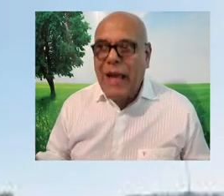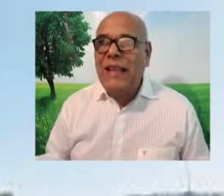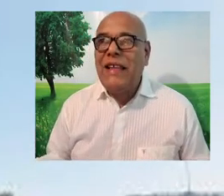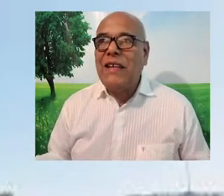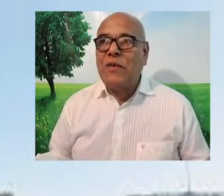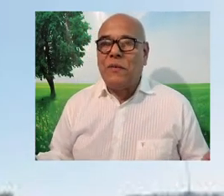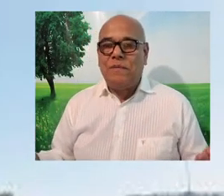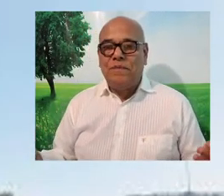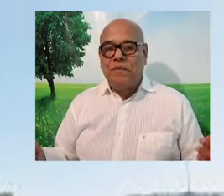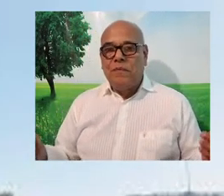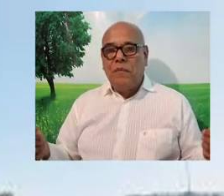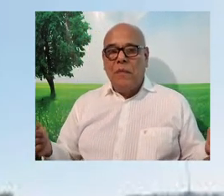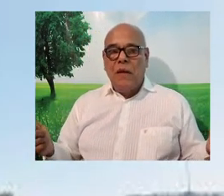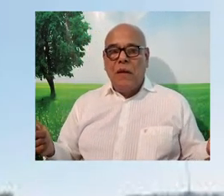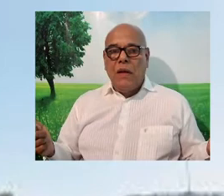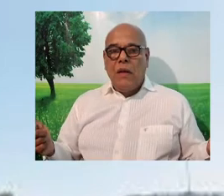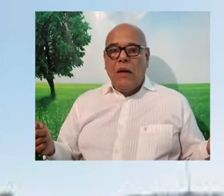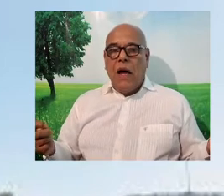¿Qué cantidad son?